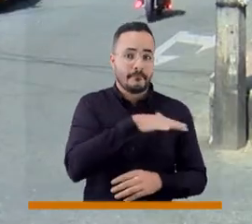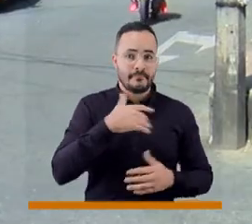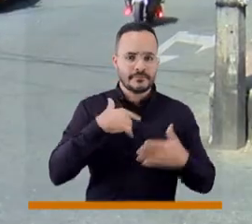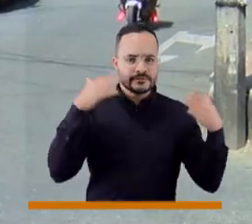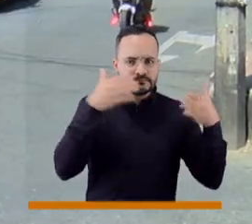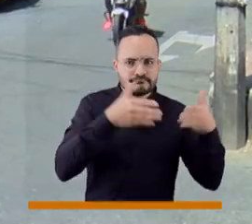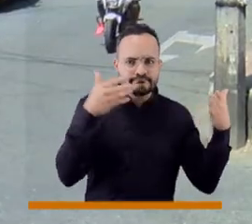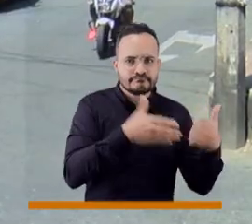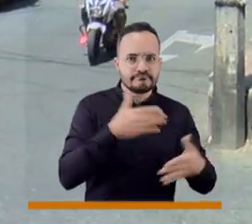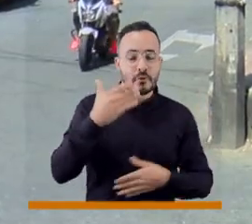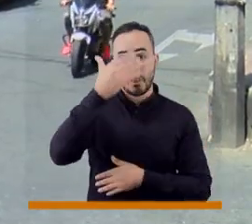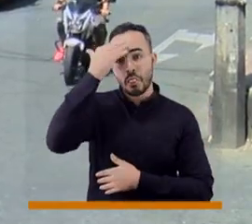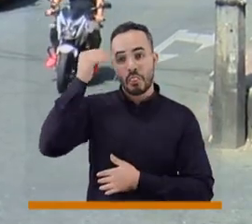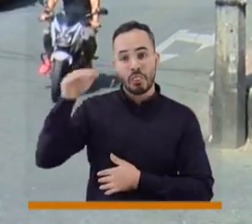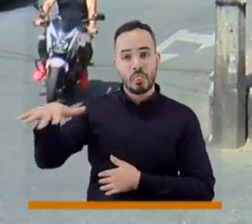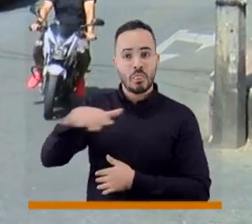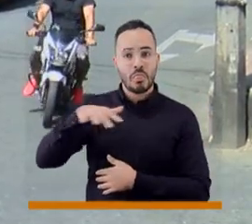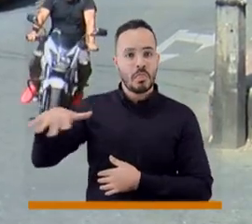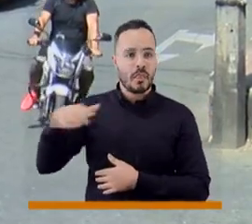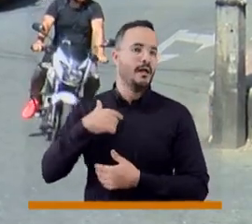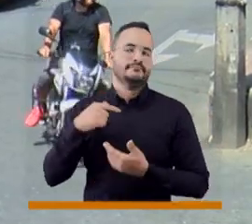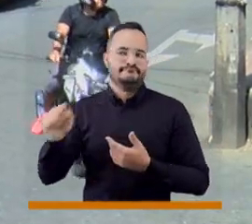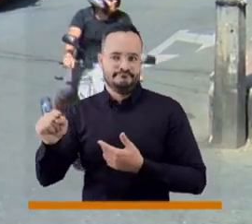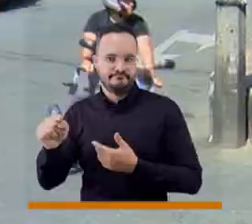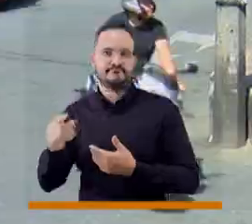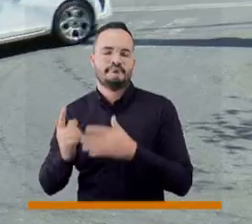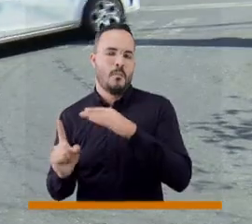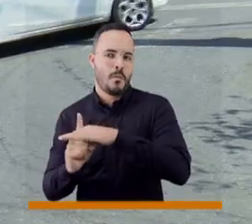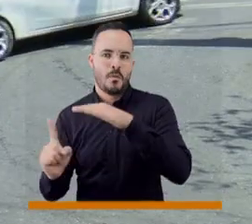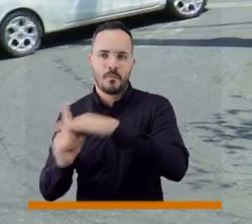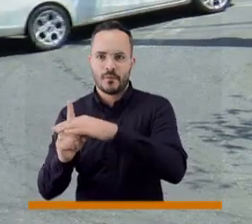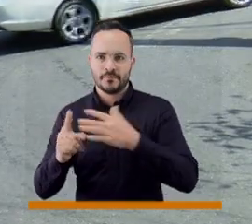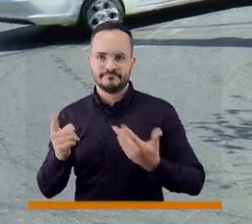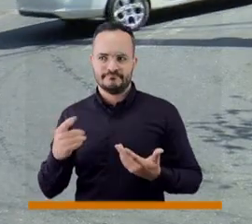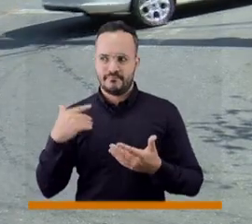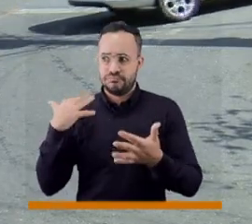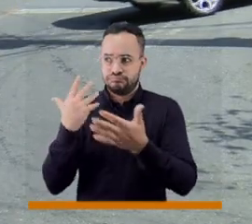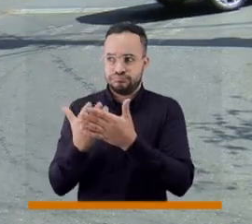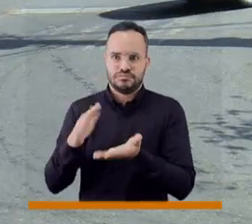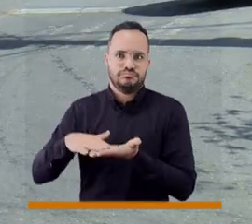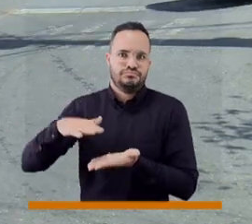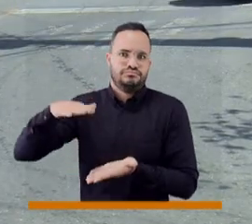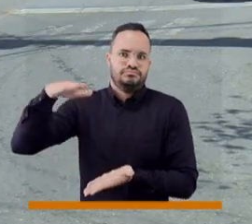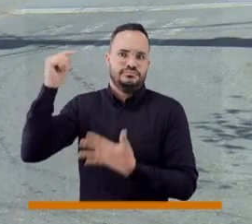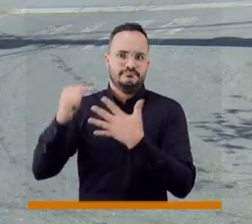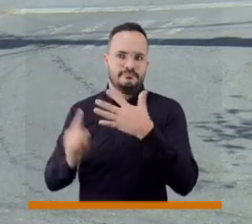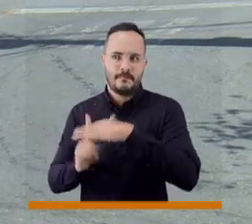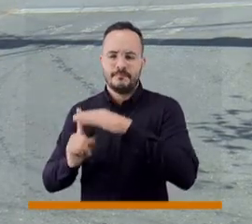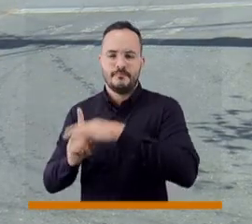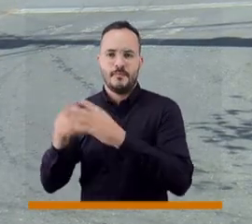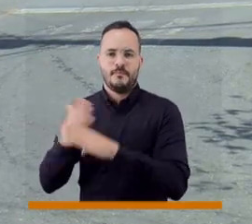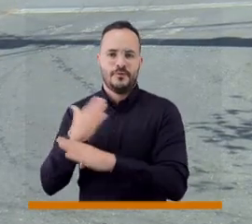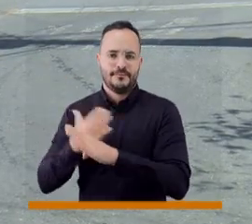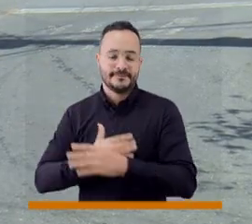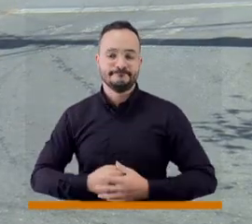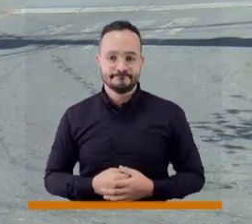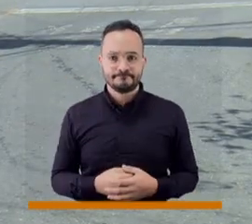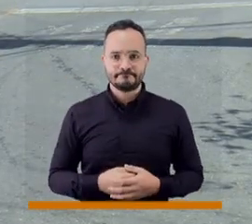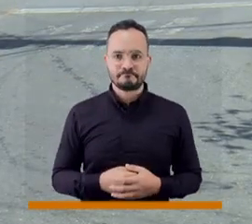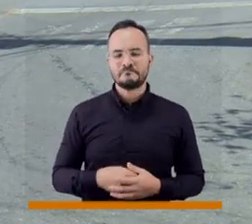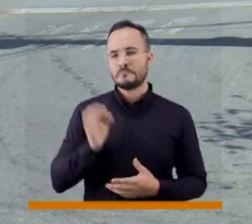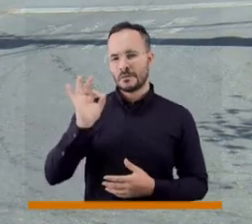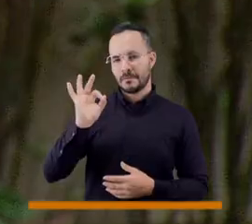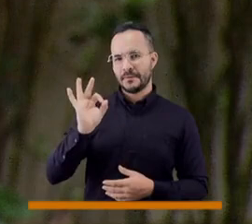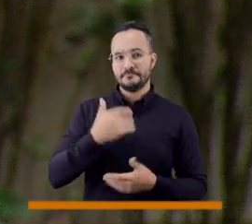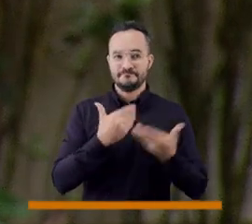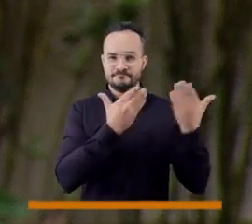este mismo olvido han traído muchas, muchas complicaciones para estos residentes. Pues bueno, vámonos ahora con